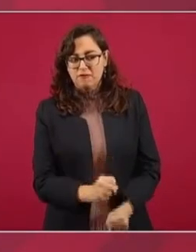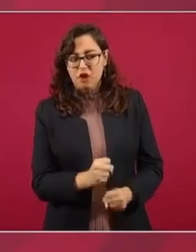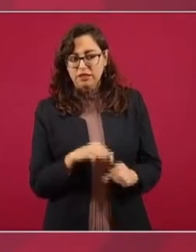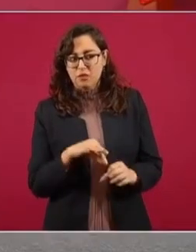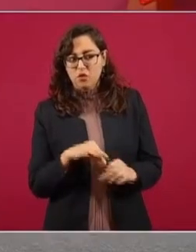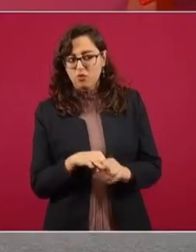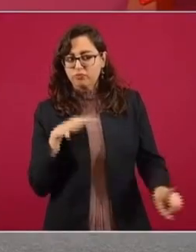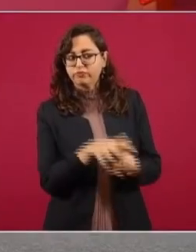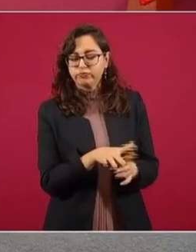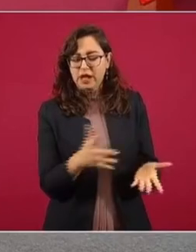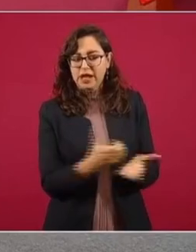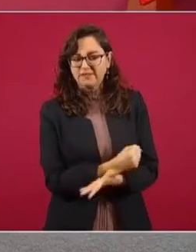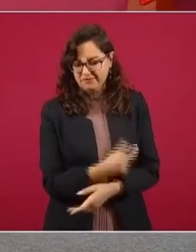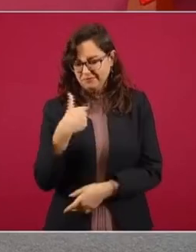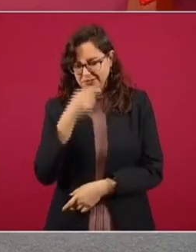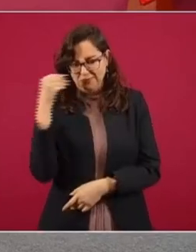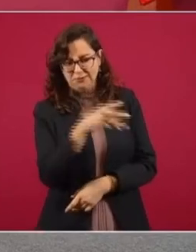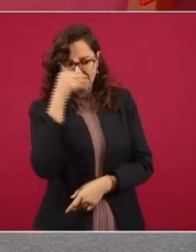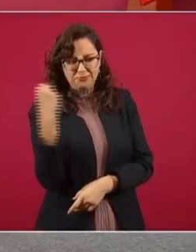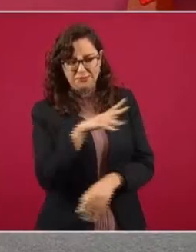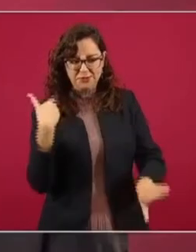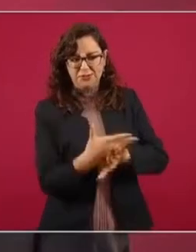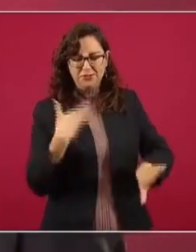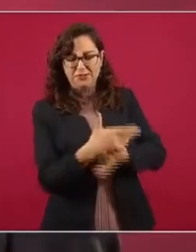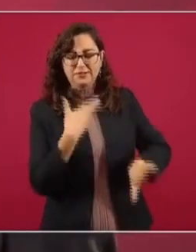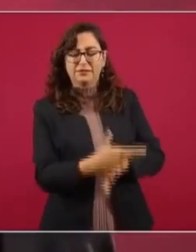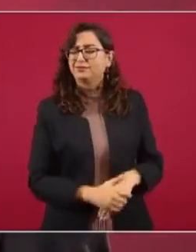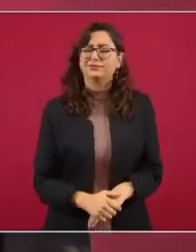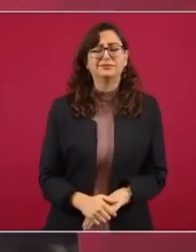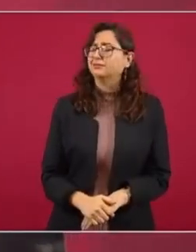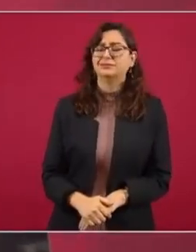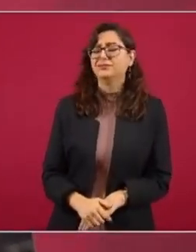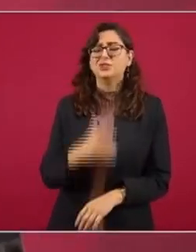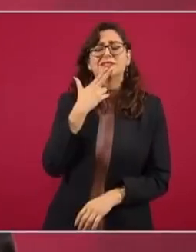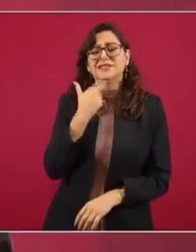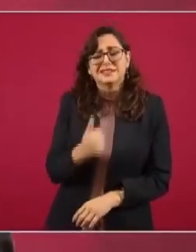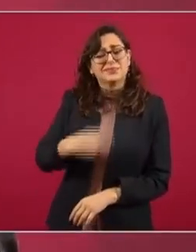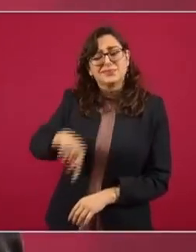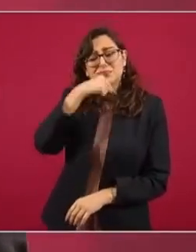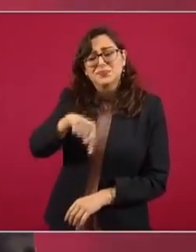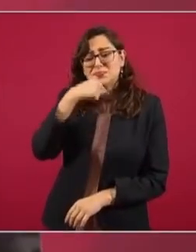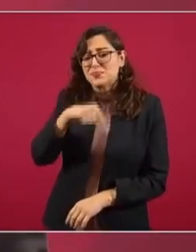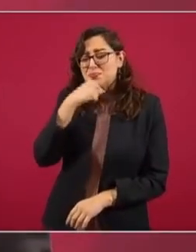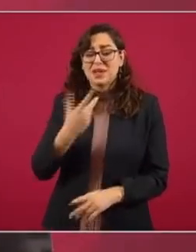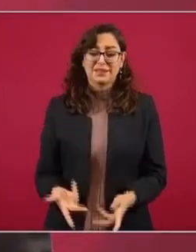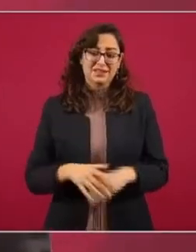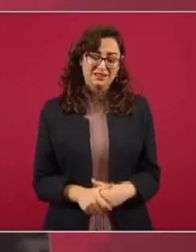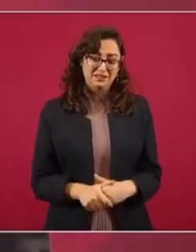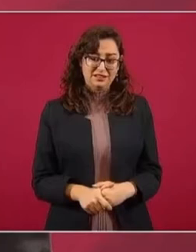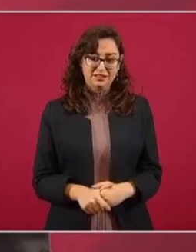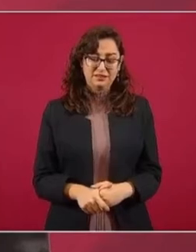La verdad, eso no funciona. Esa politiquería no tiene ningún efecto.